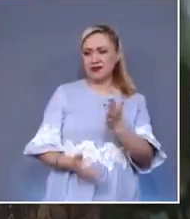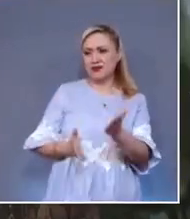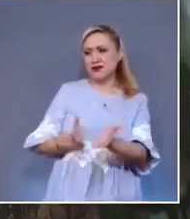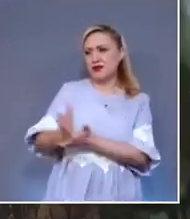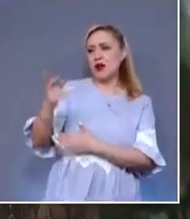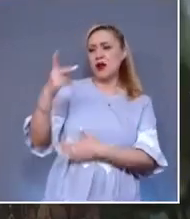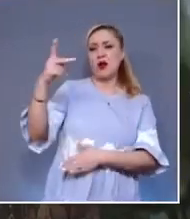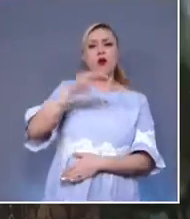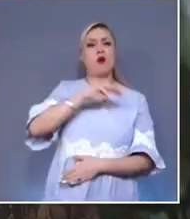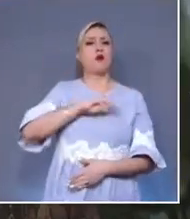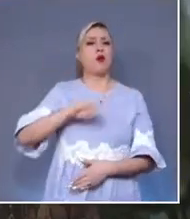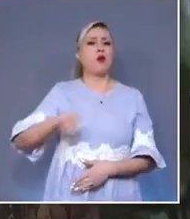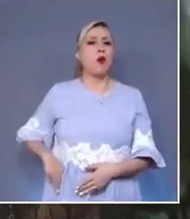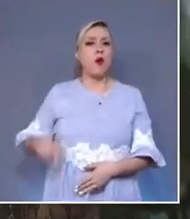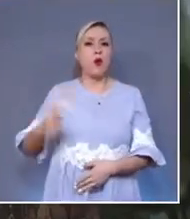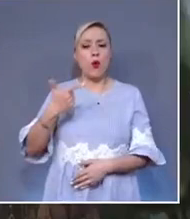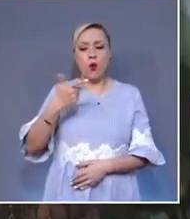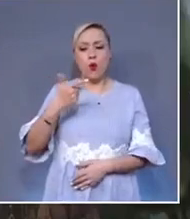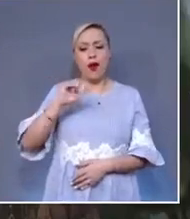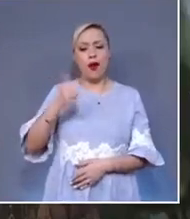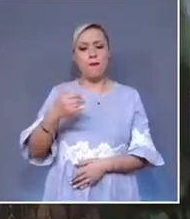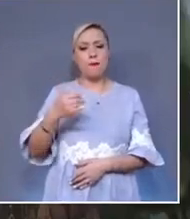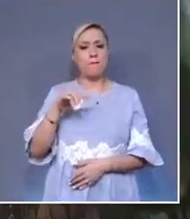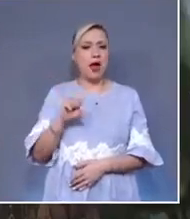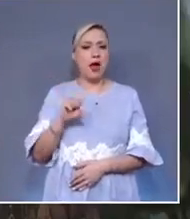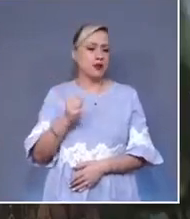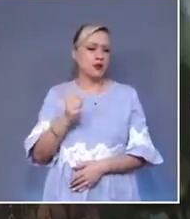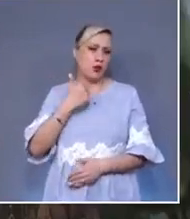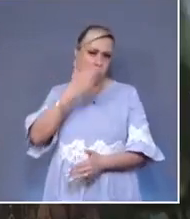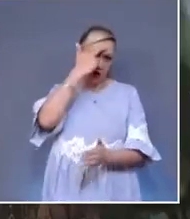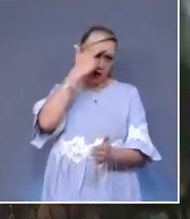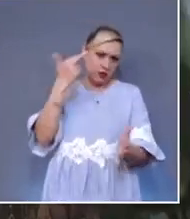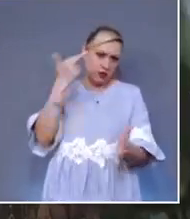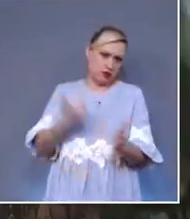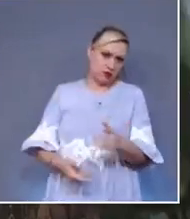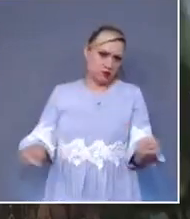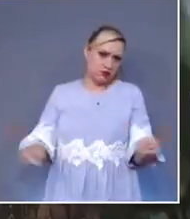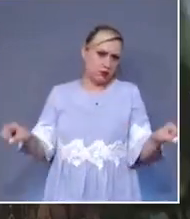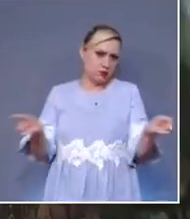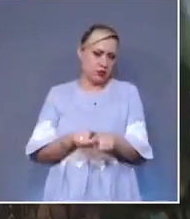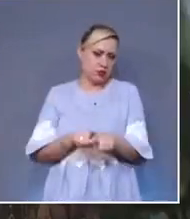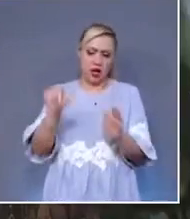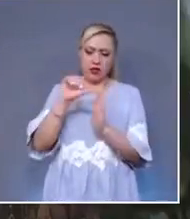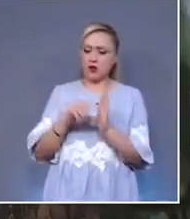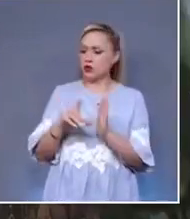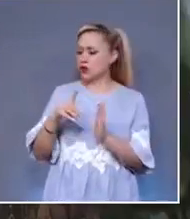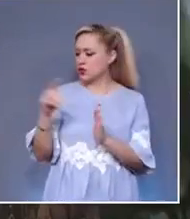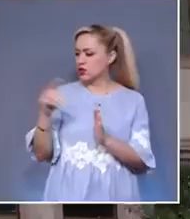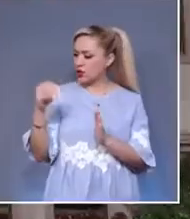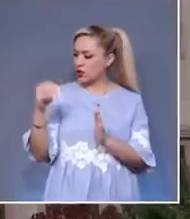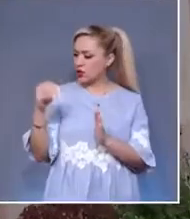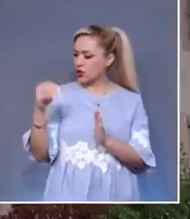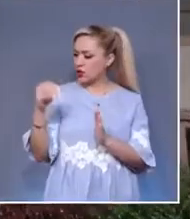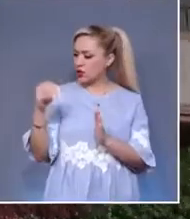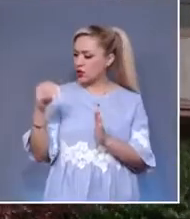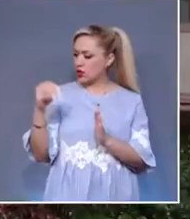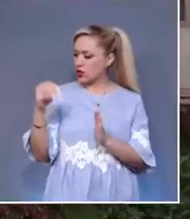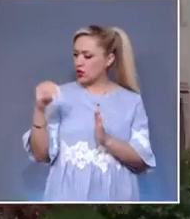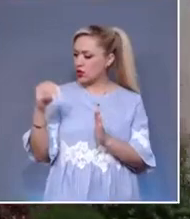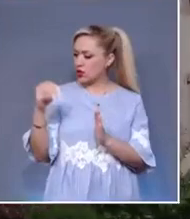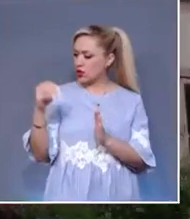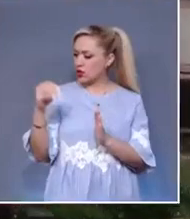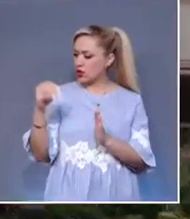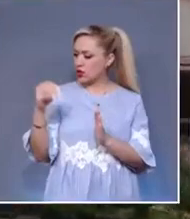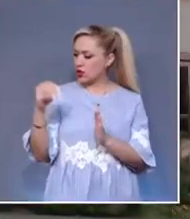consecuencia, no resulta violatorio de lo dispuesto en el artículo 115 de la Constitución General. El Pleno